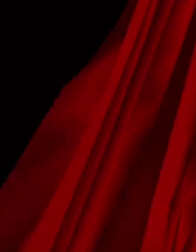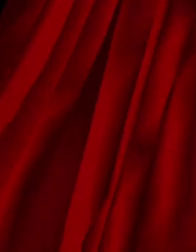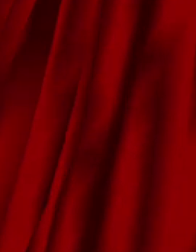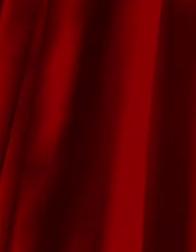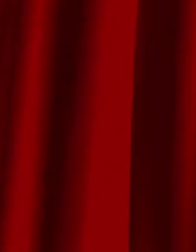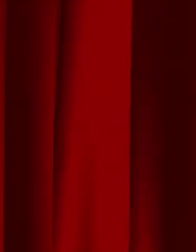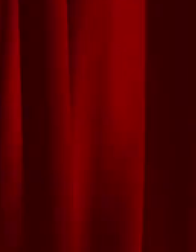nadie.